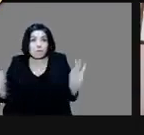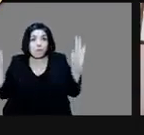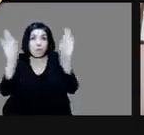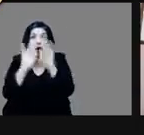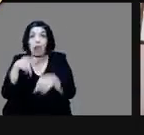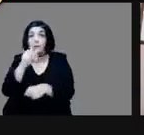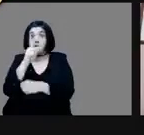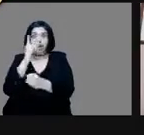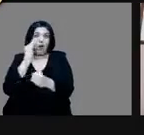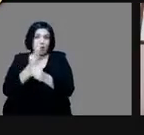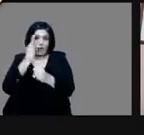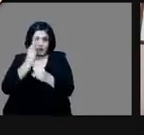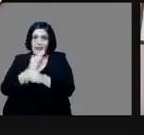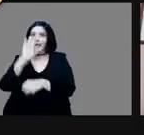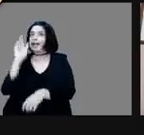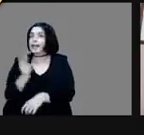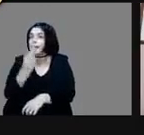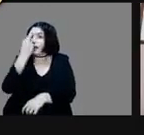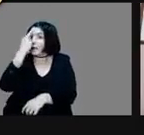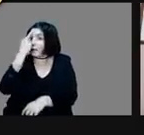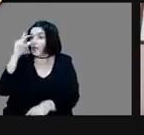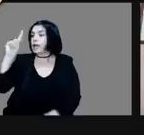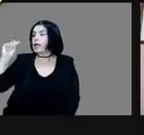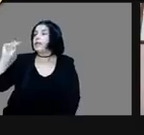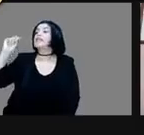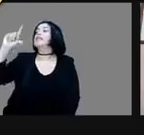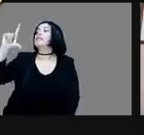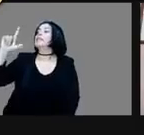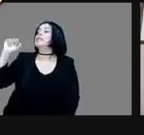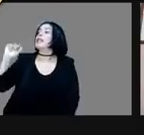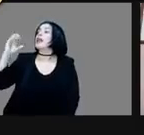recordemos que el Tlatuani, Moctezuma,